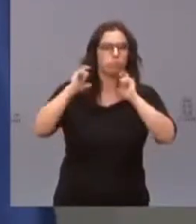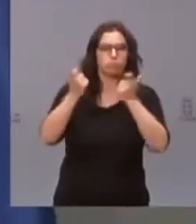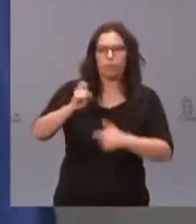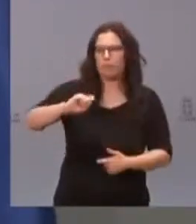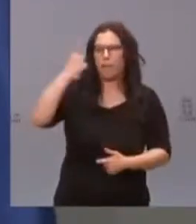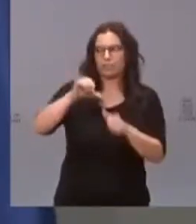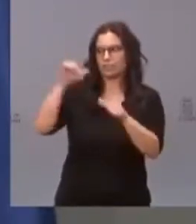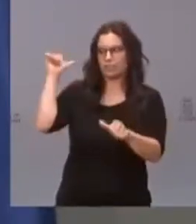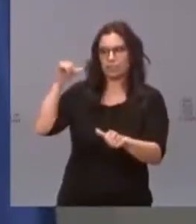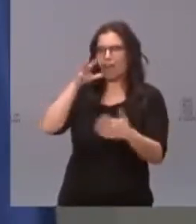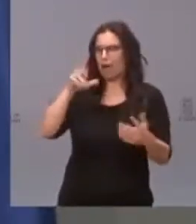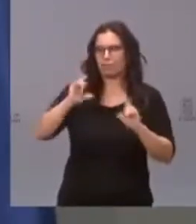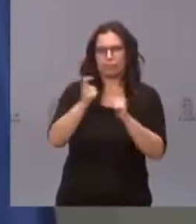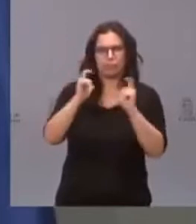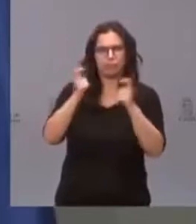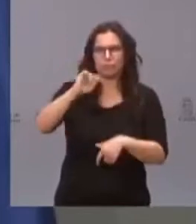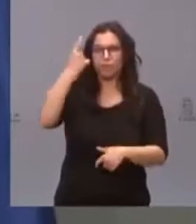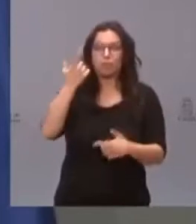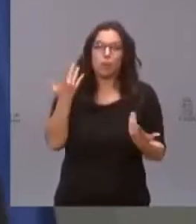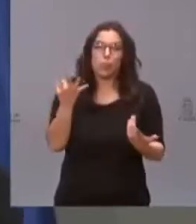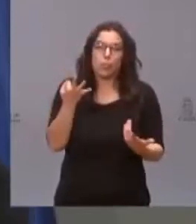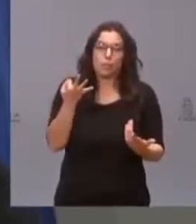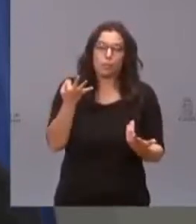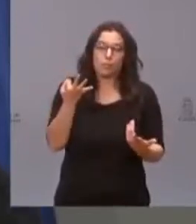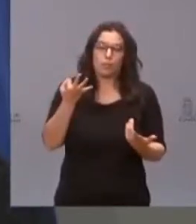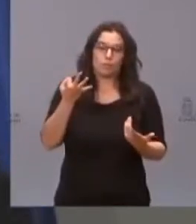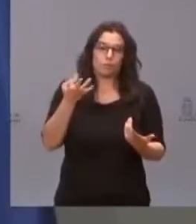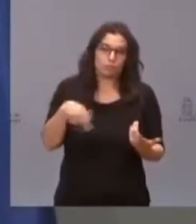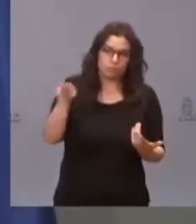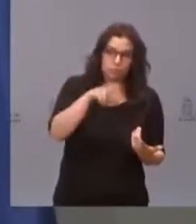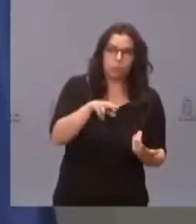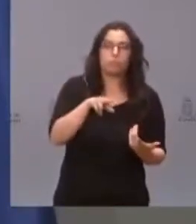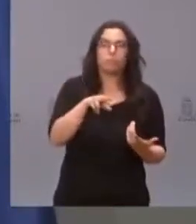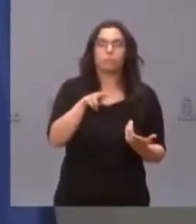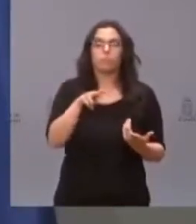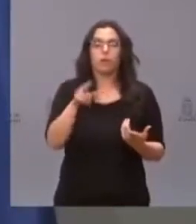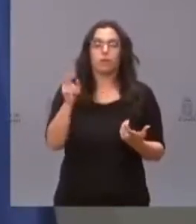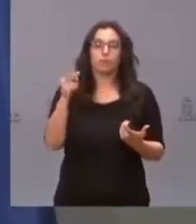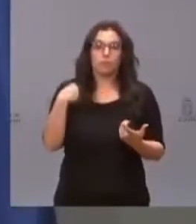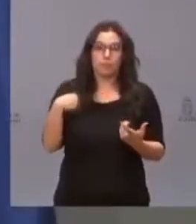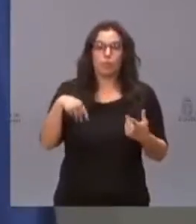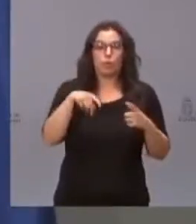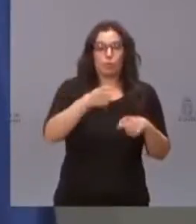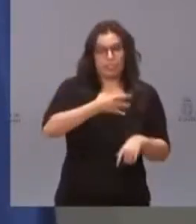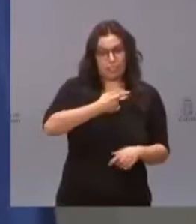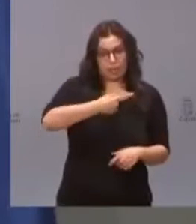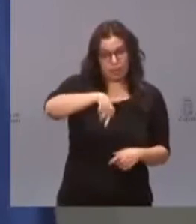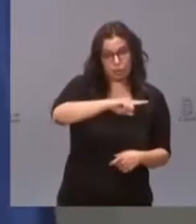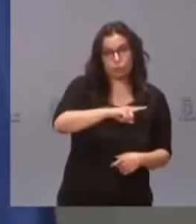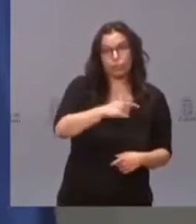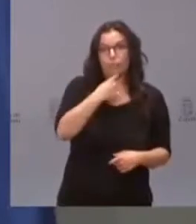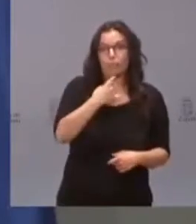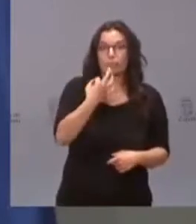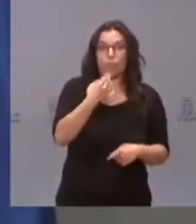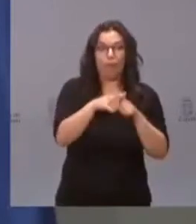nunca, pero hay que insistir a los agentes del diálogo social que el diálogo no es imposición,